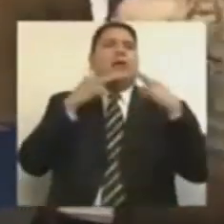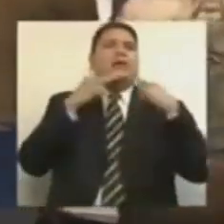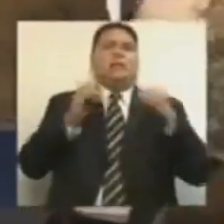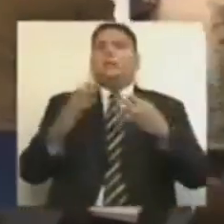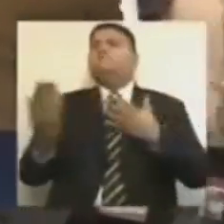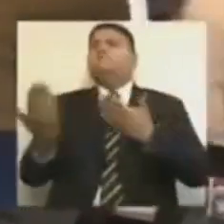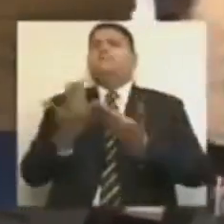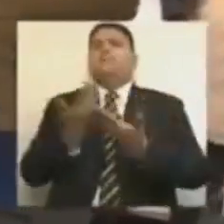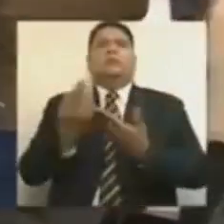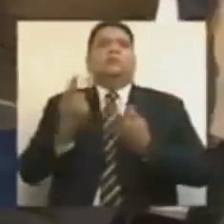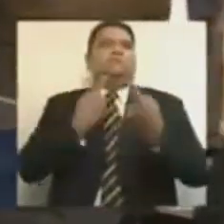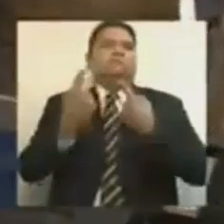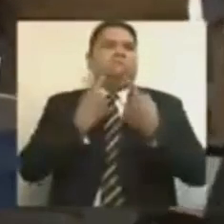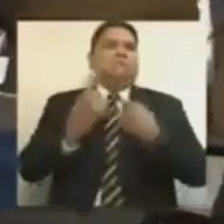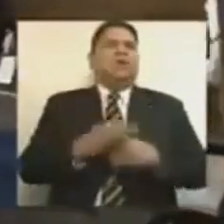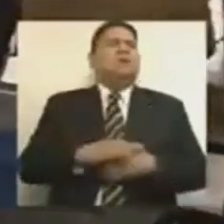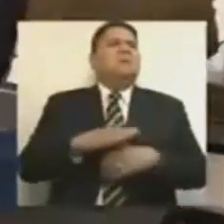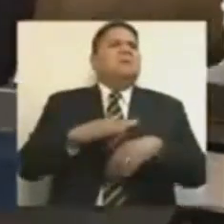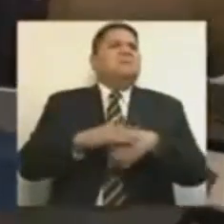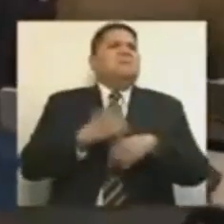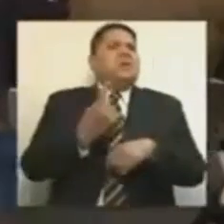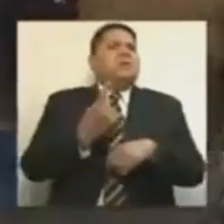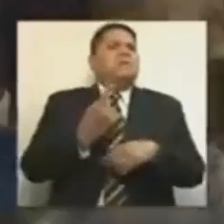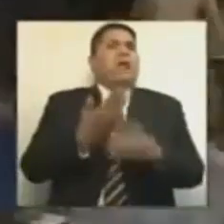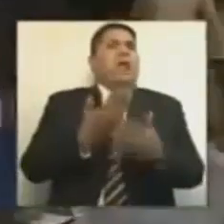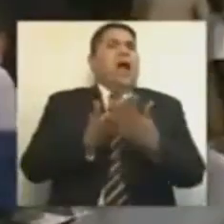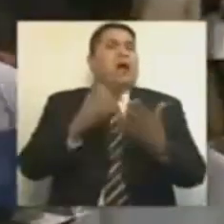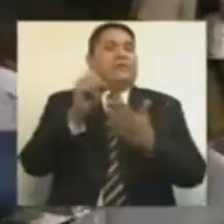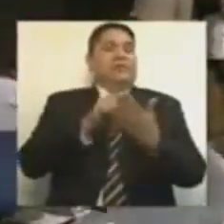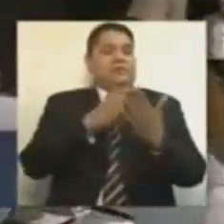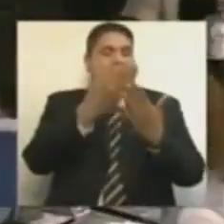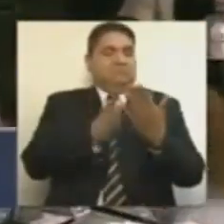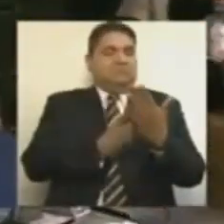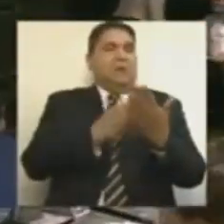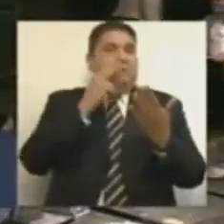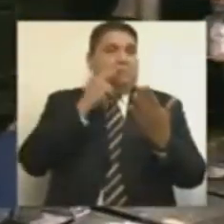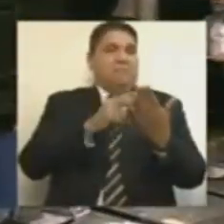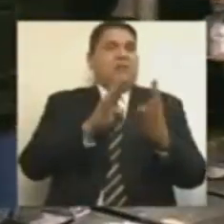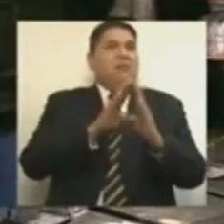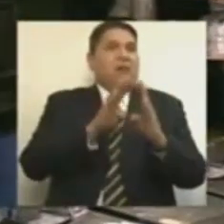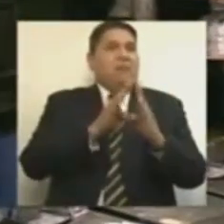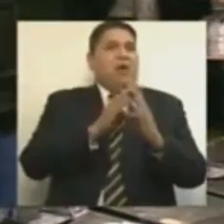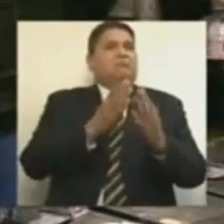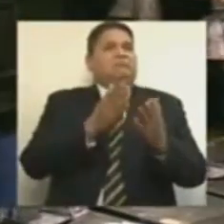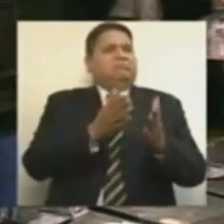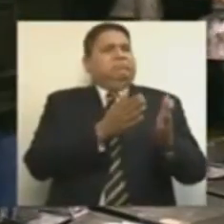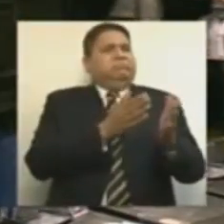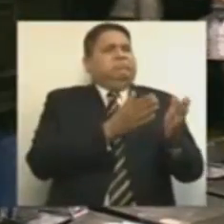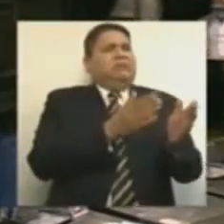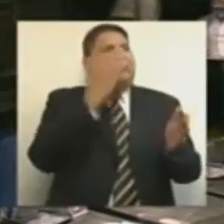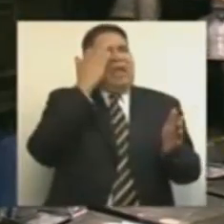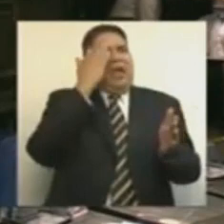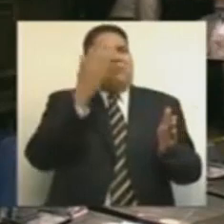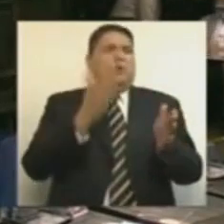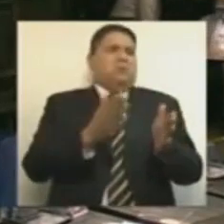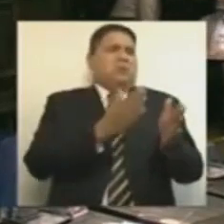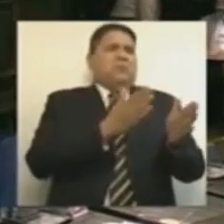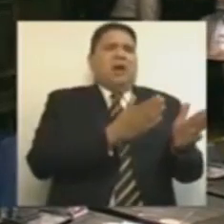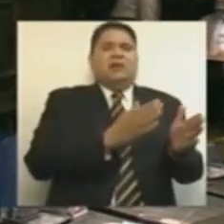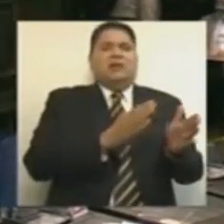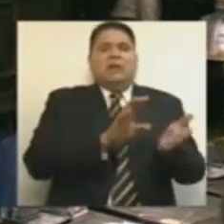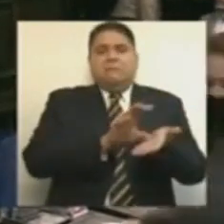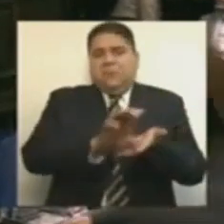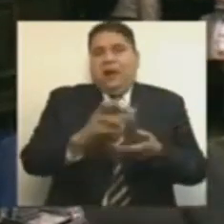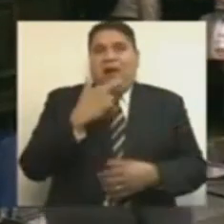¿Por qué hacerlo? Porque el sistema actual, en la mayoría, provoca retrasos y poca flexibilidad para ejercer este recurso,